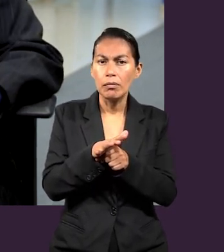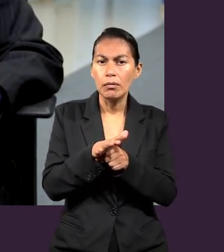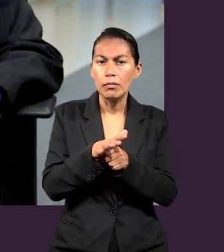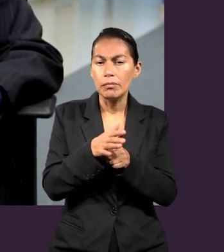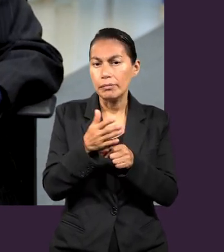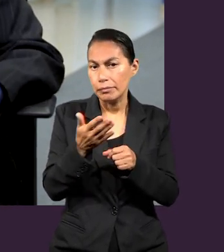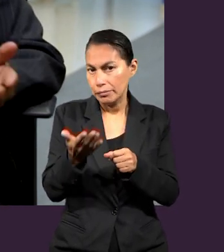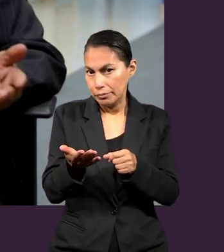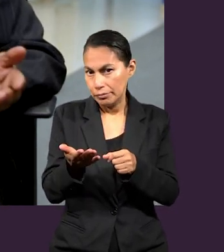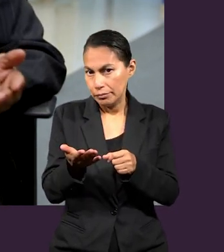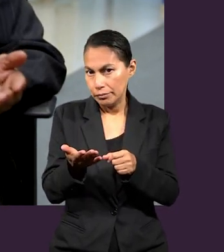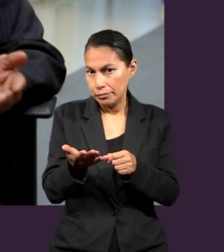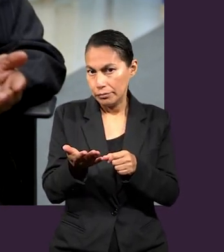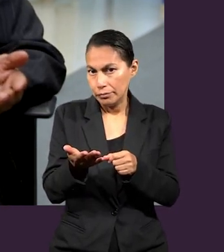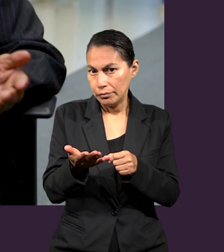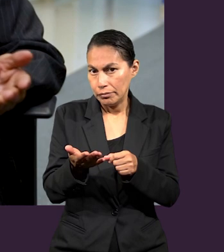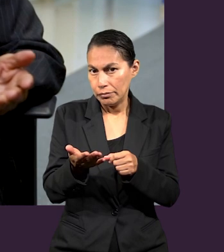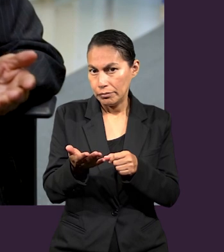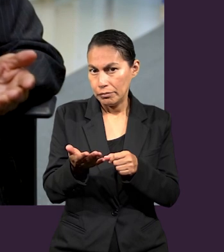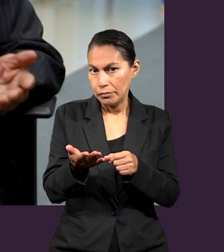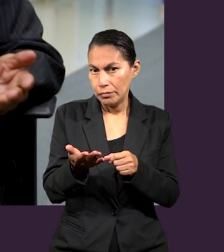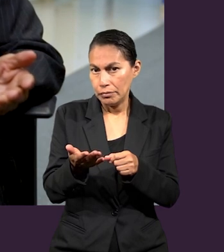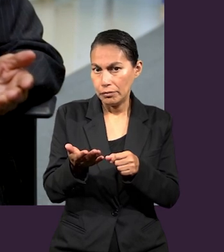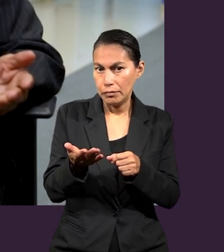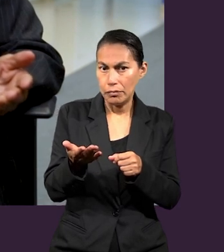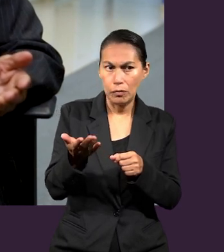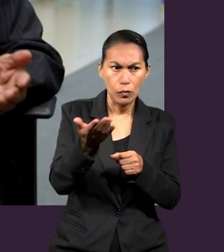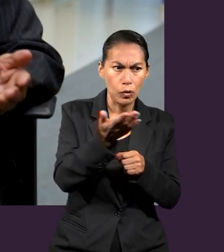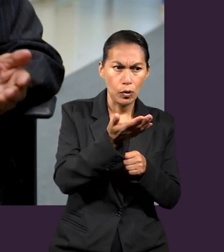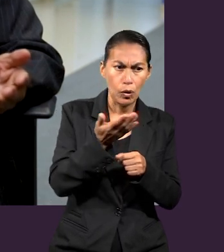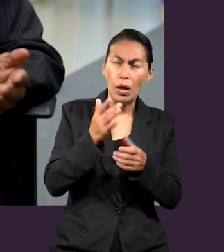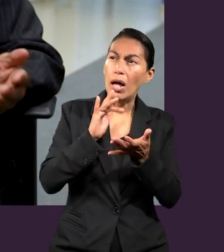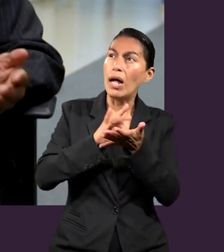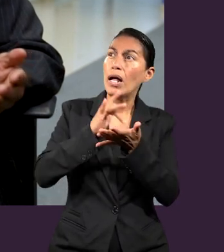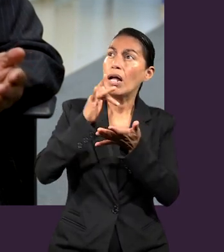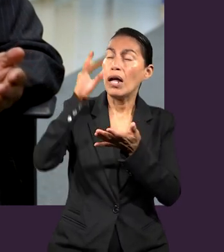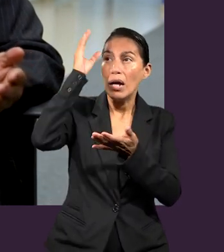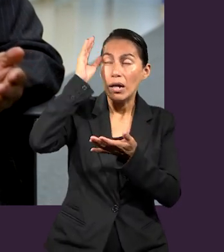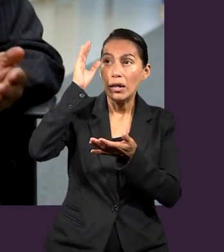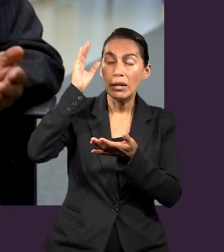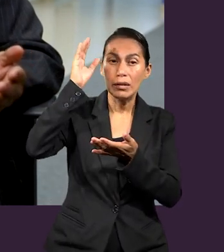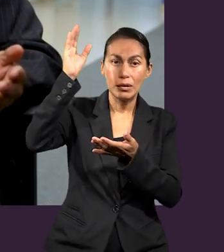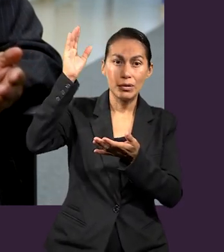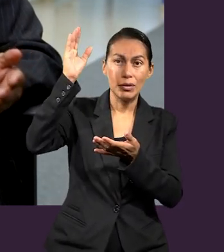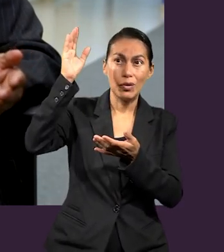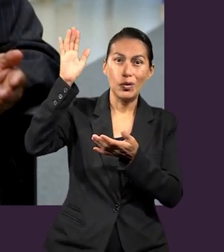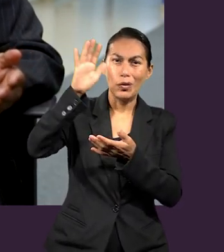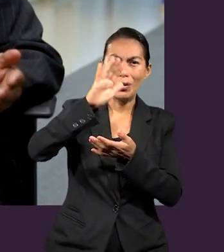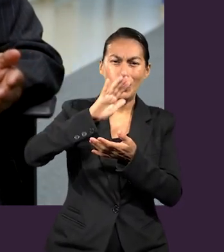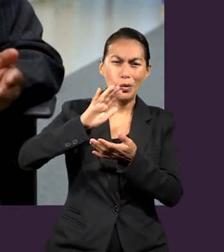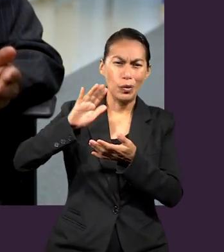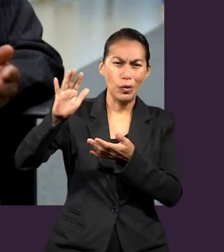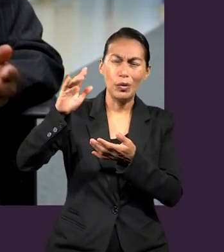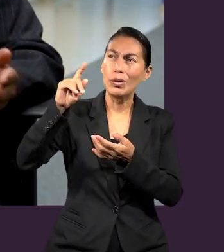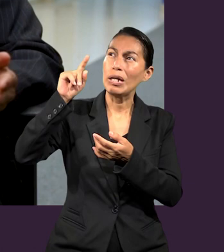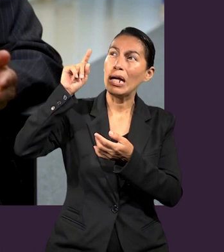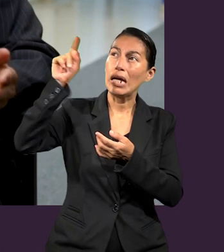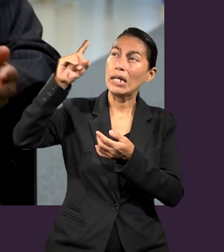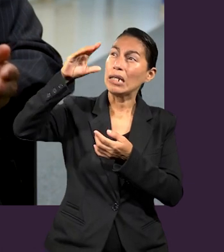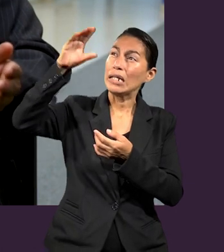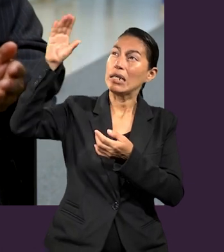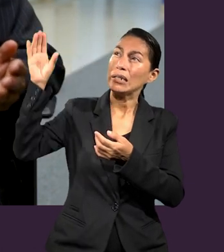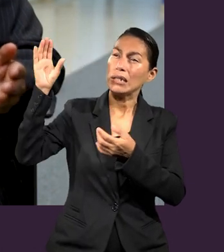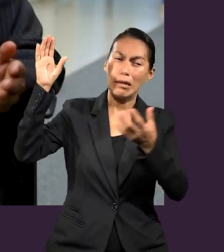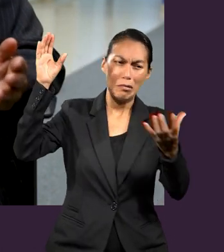Y el misterio es, pues sencillamente que los gentiles también,